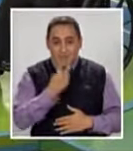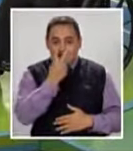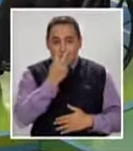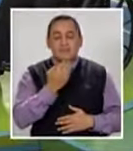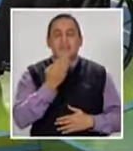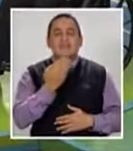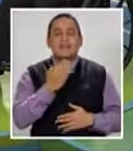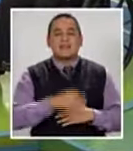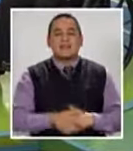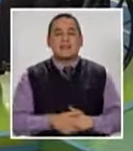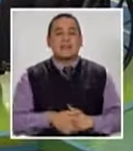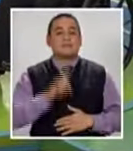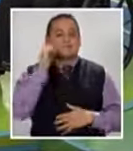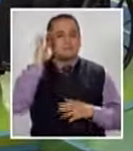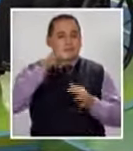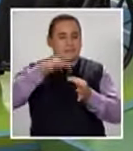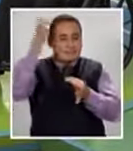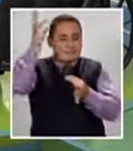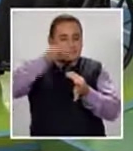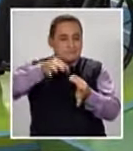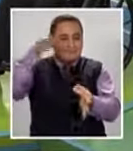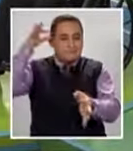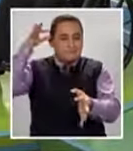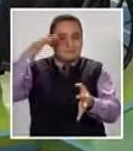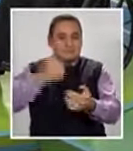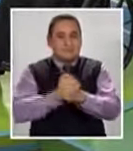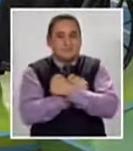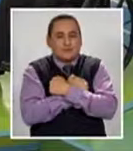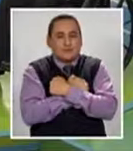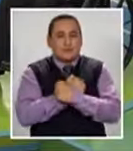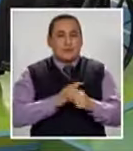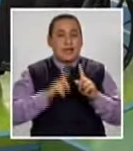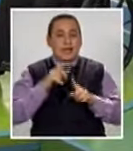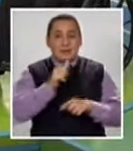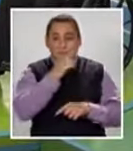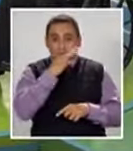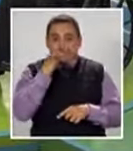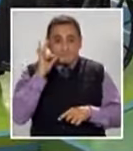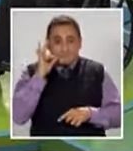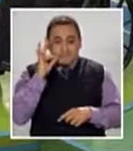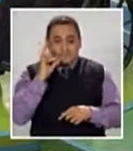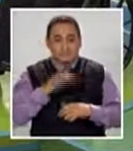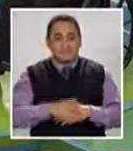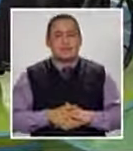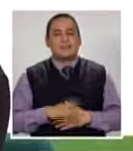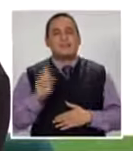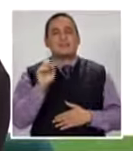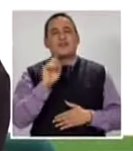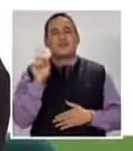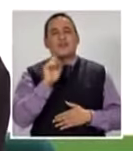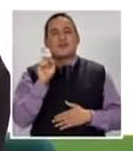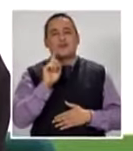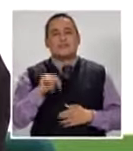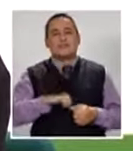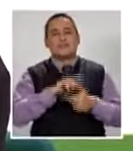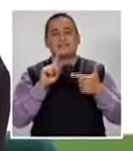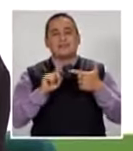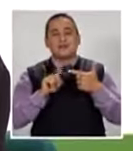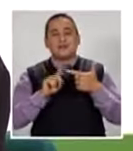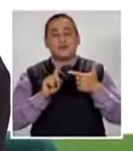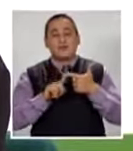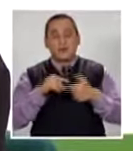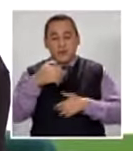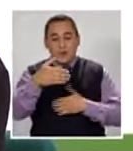Algún flechazo Es un secreto ¿Es un secreto? No El segundo